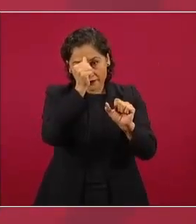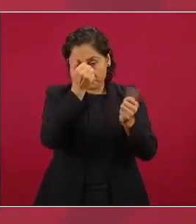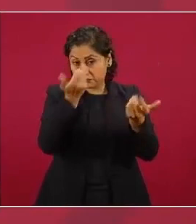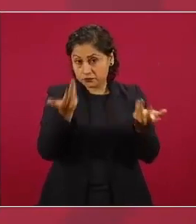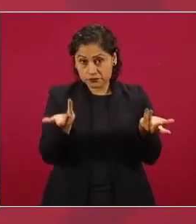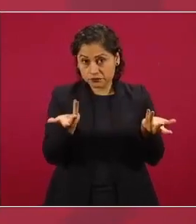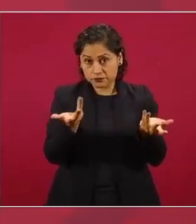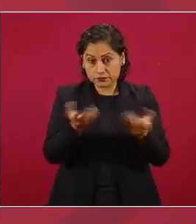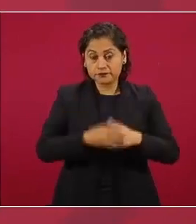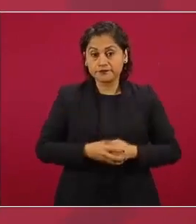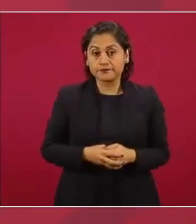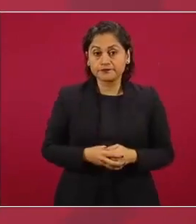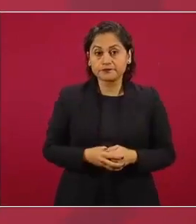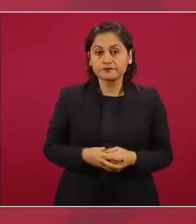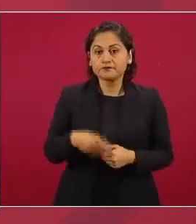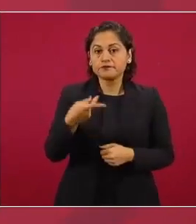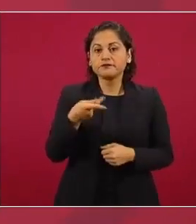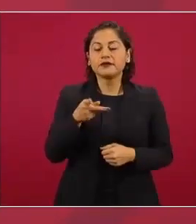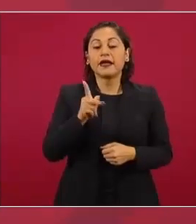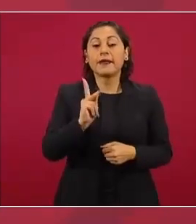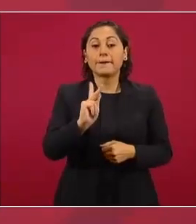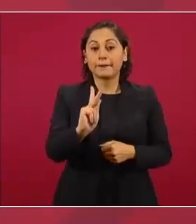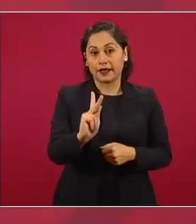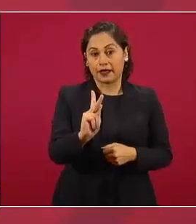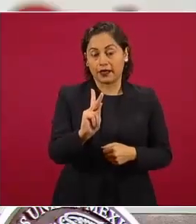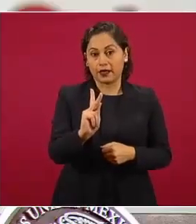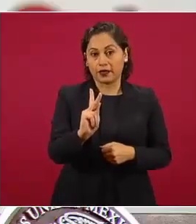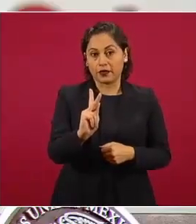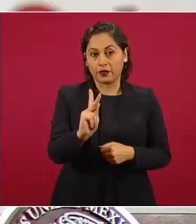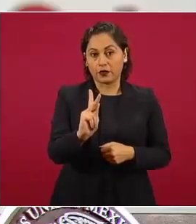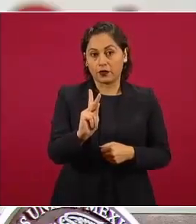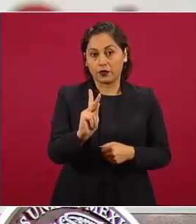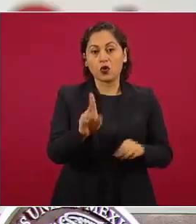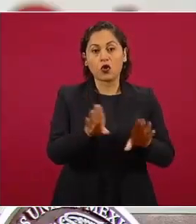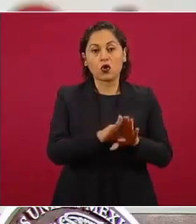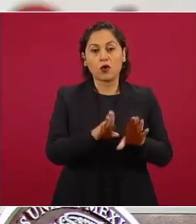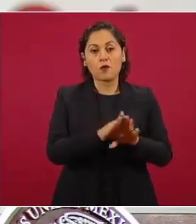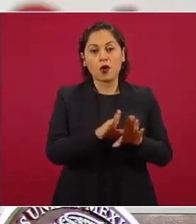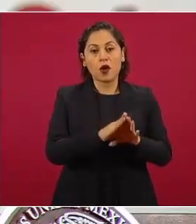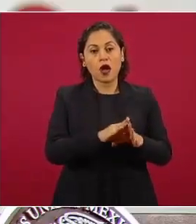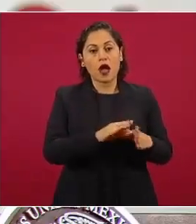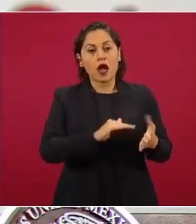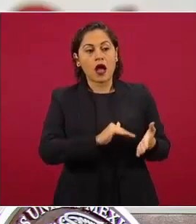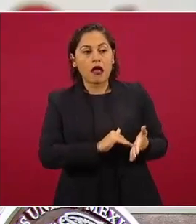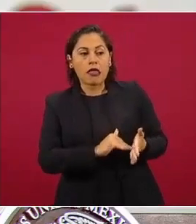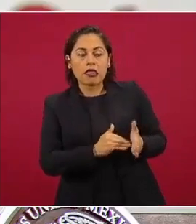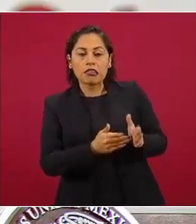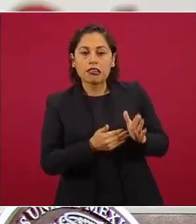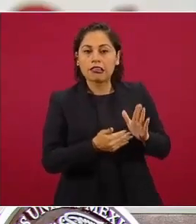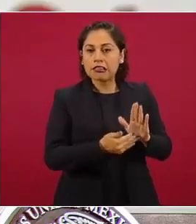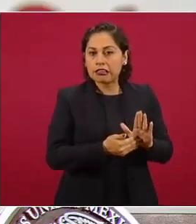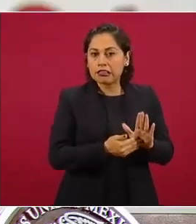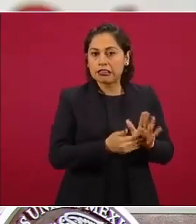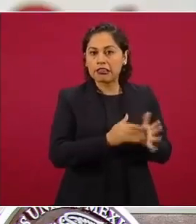pero no a cambio de impunidad ni de encubrimiento